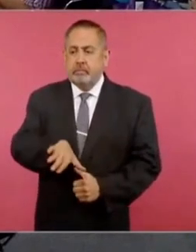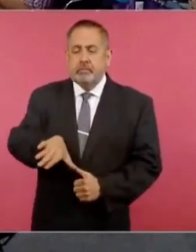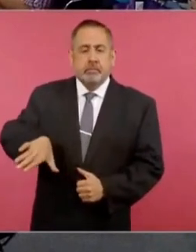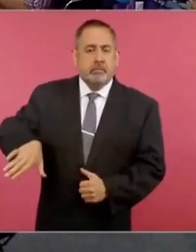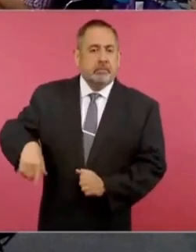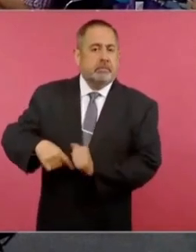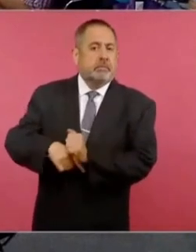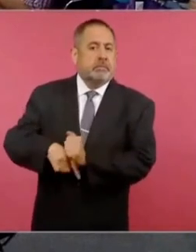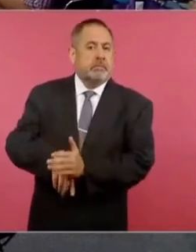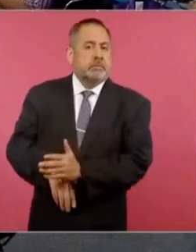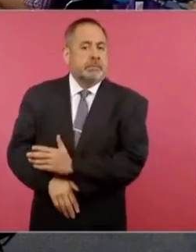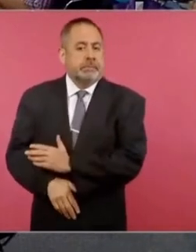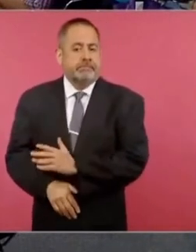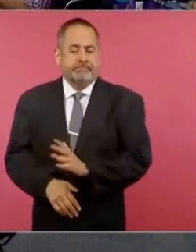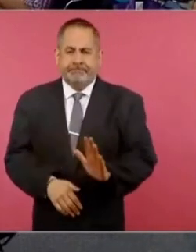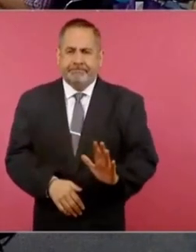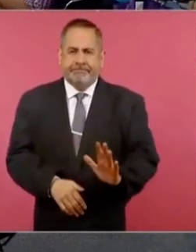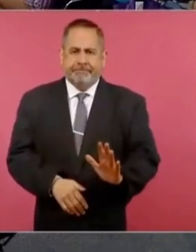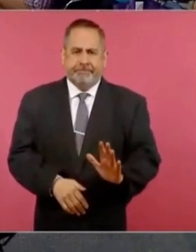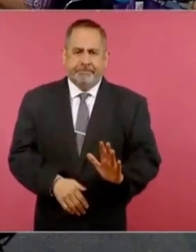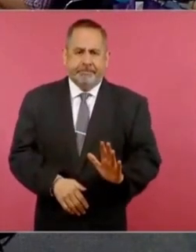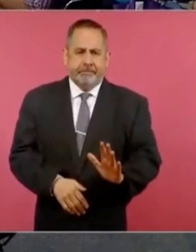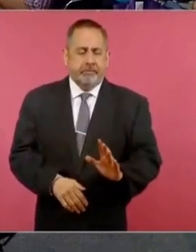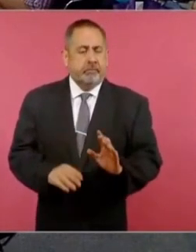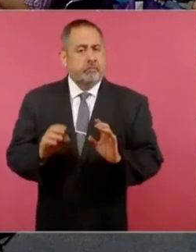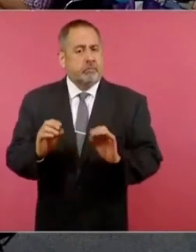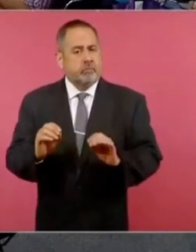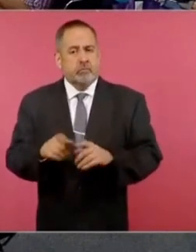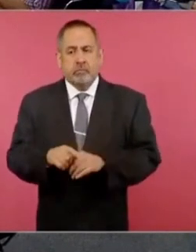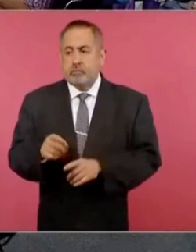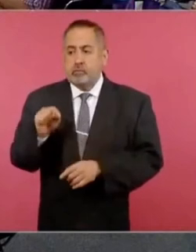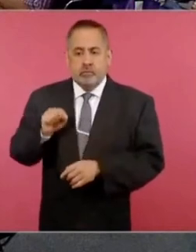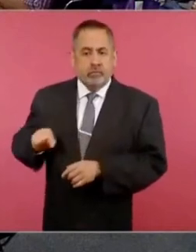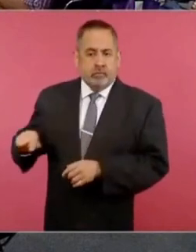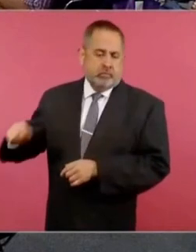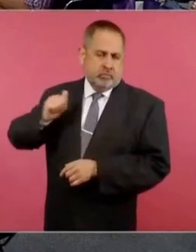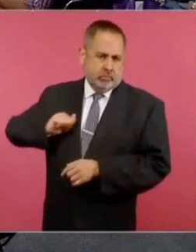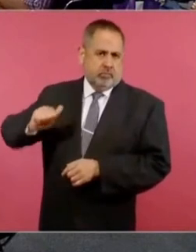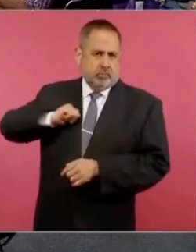o las civilizaciones opciones ocultas,